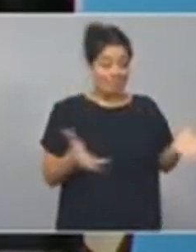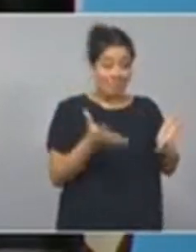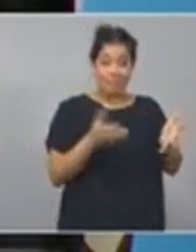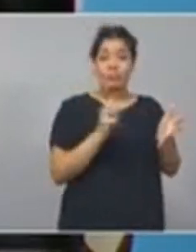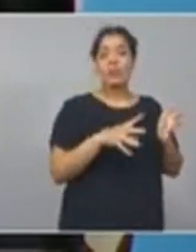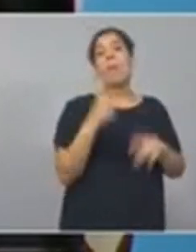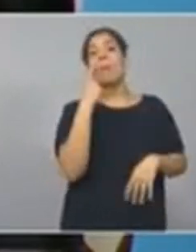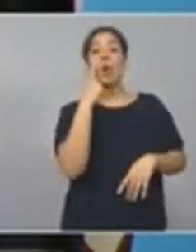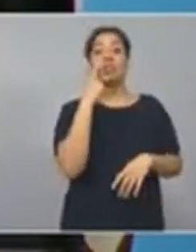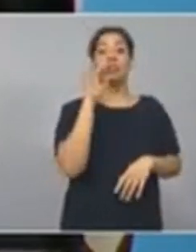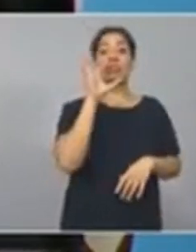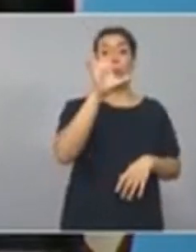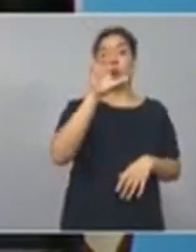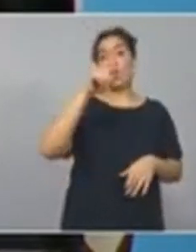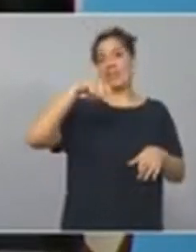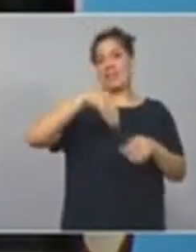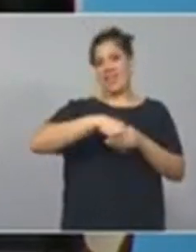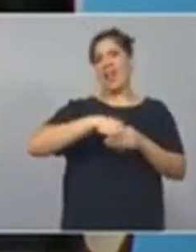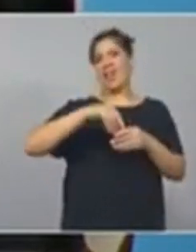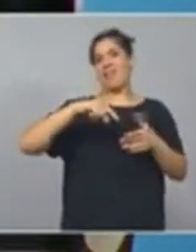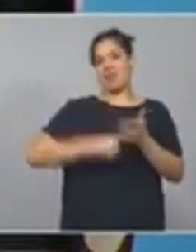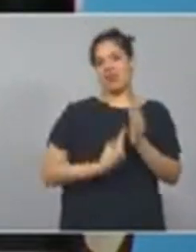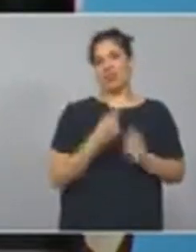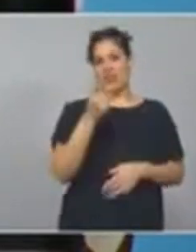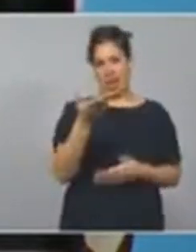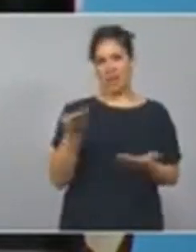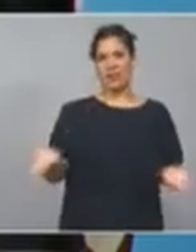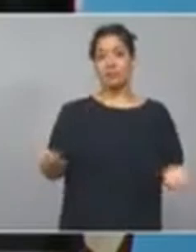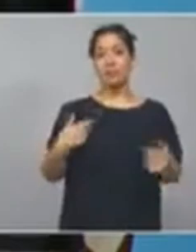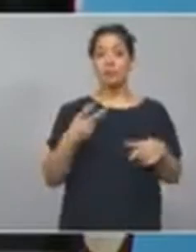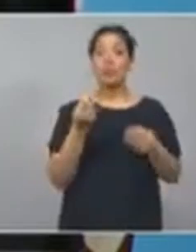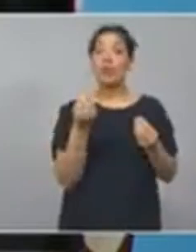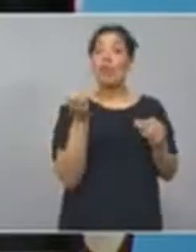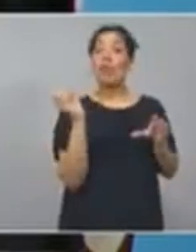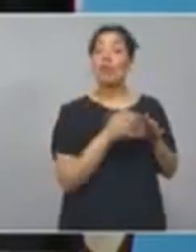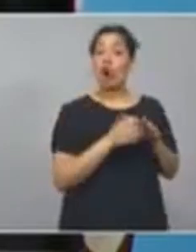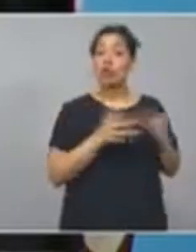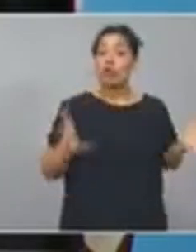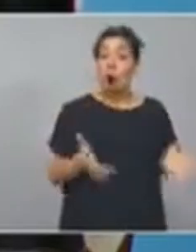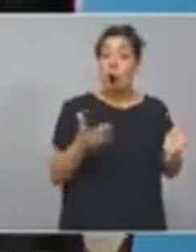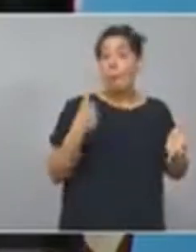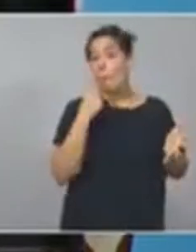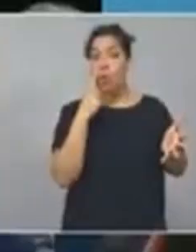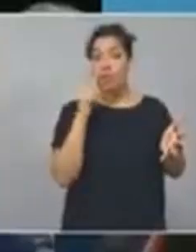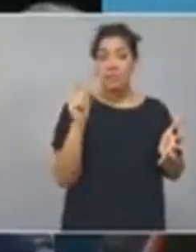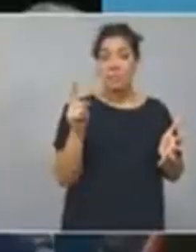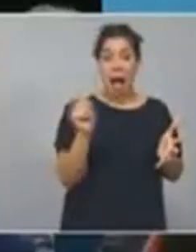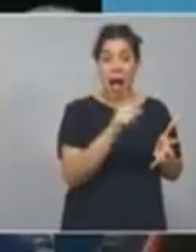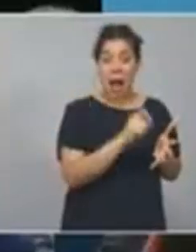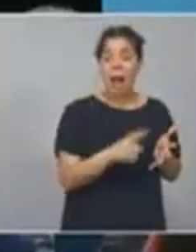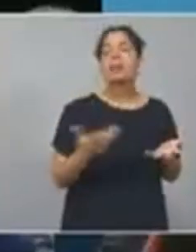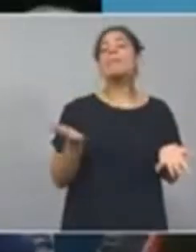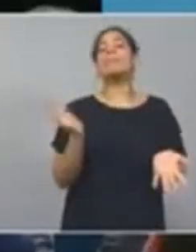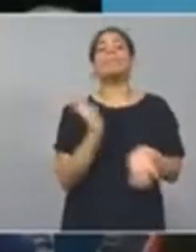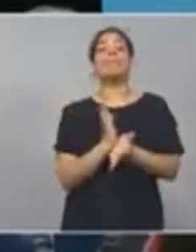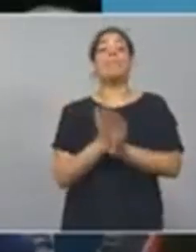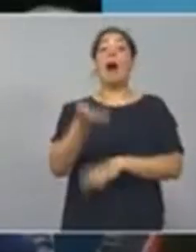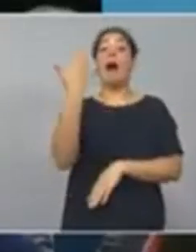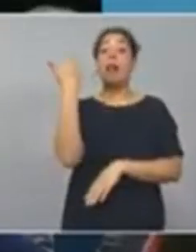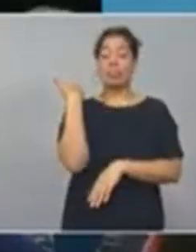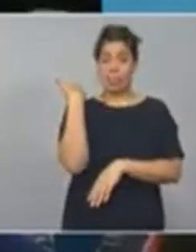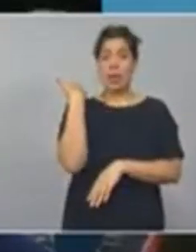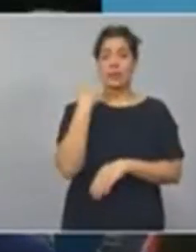Buenos Aires. Ese fondo de fortalecimiento municipal es un fondo que estaba distribuido